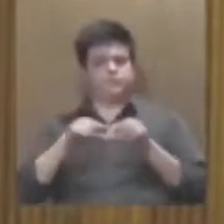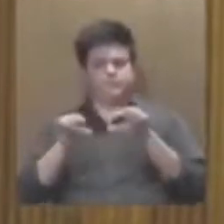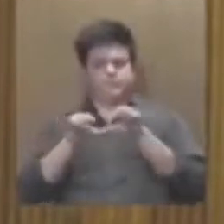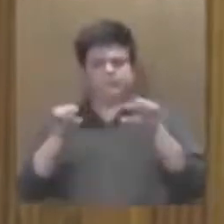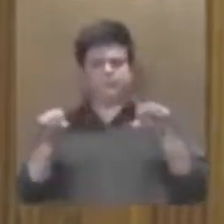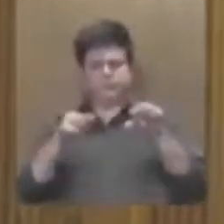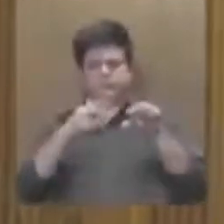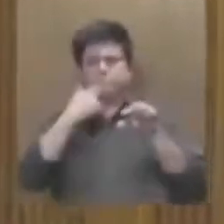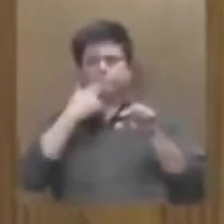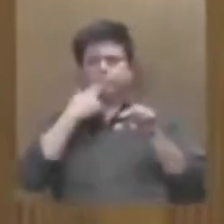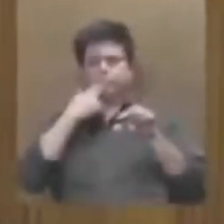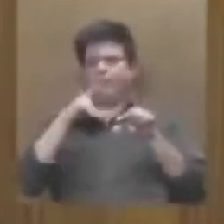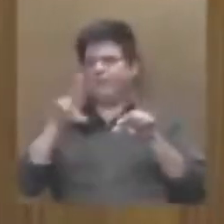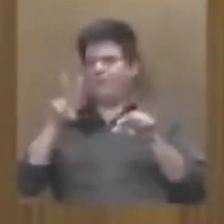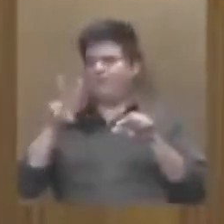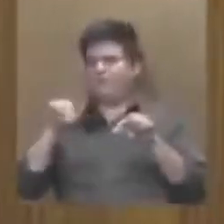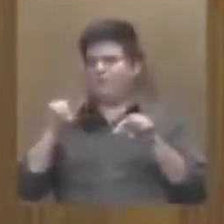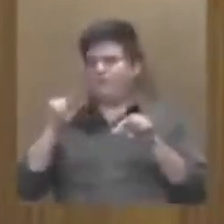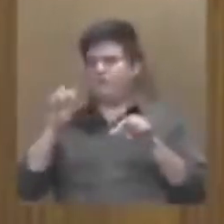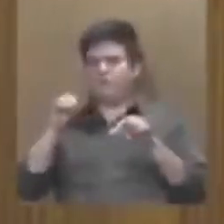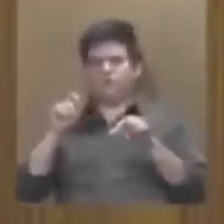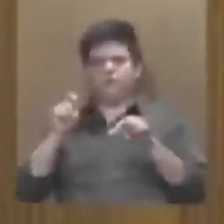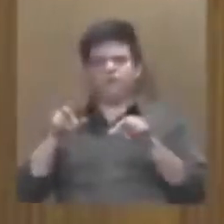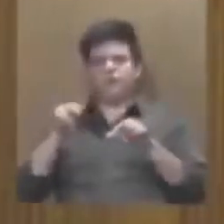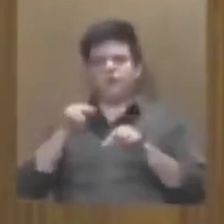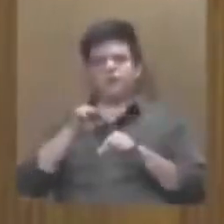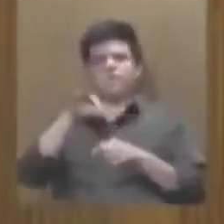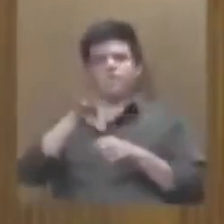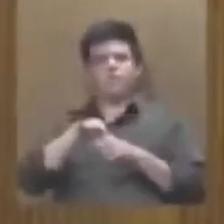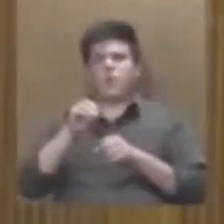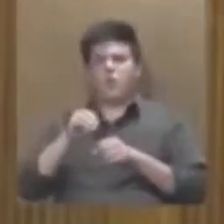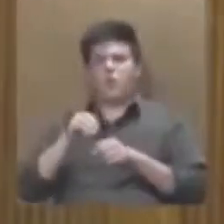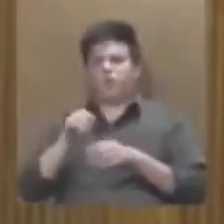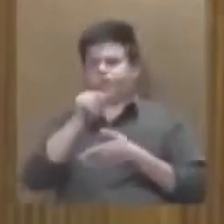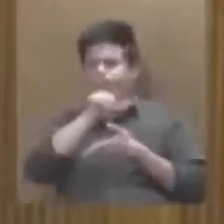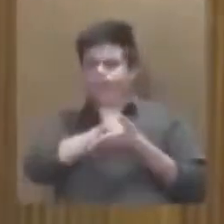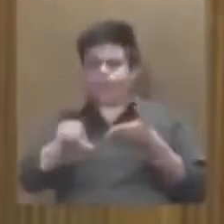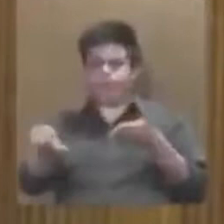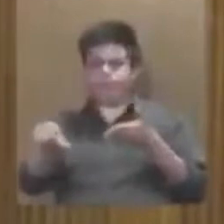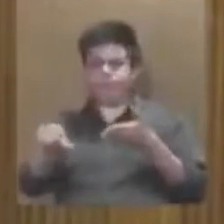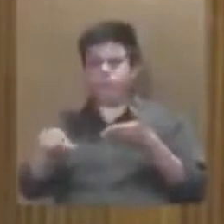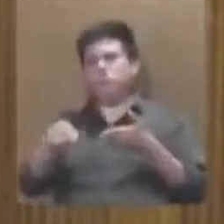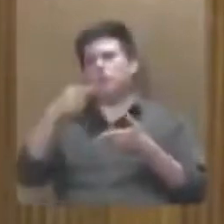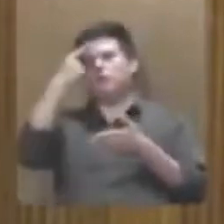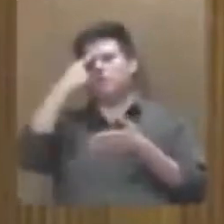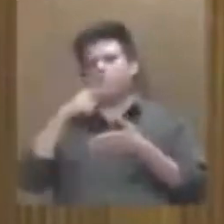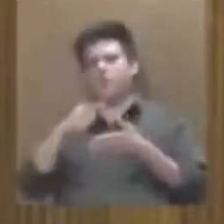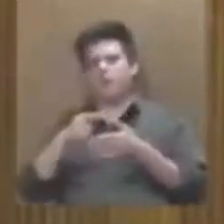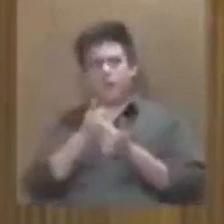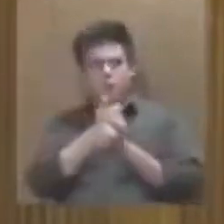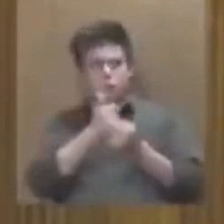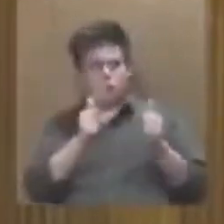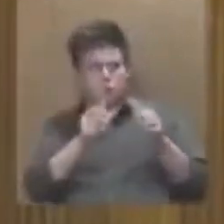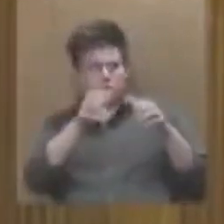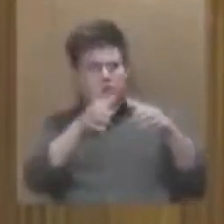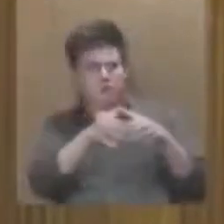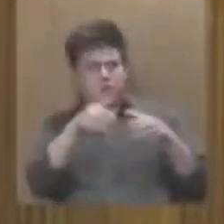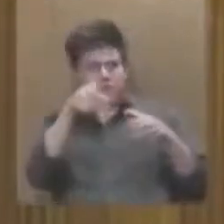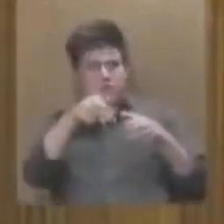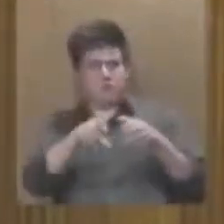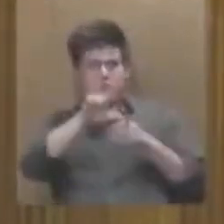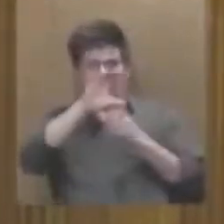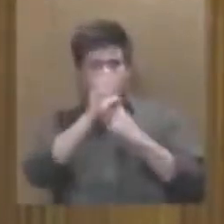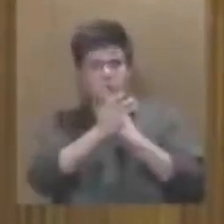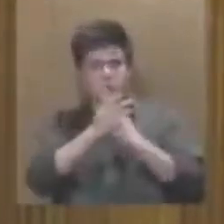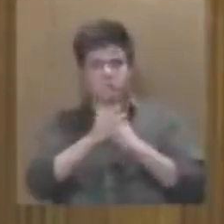uso de la figura del veto a fin de favorecer la separación de poderes y la autonomía de este órgano de este Congreso